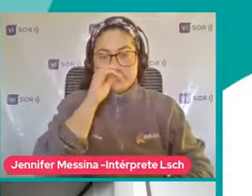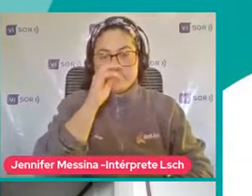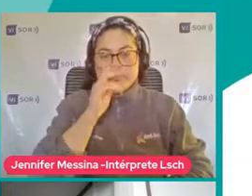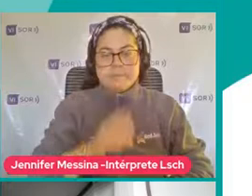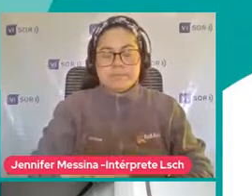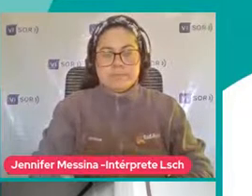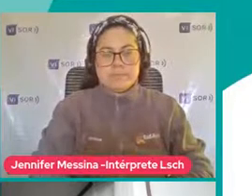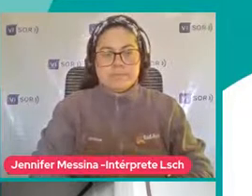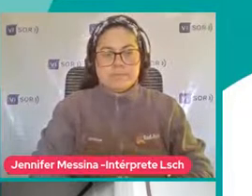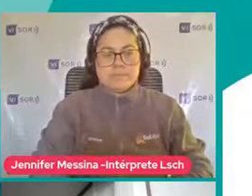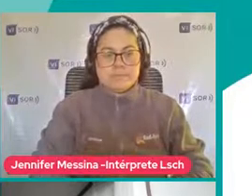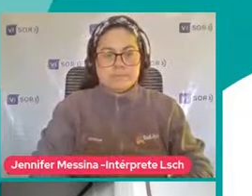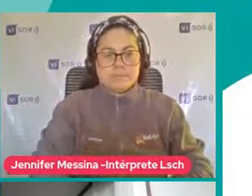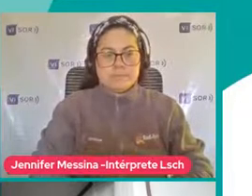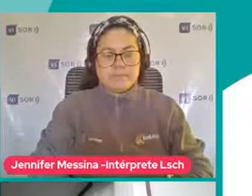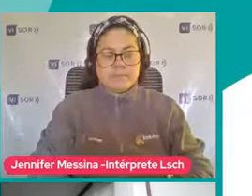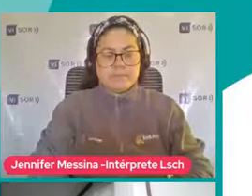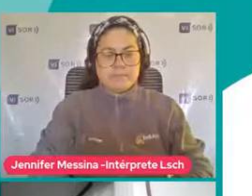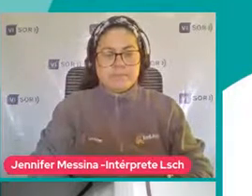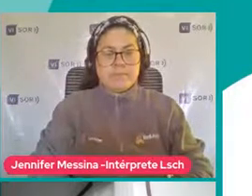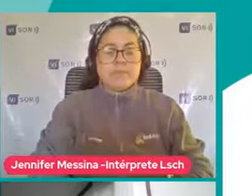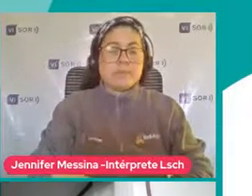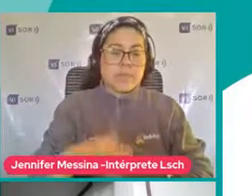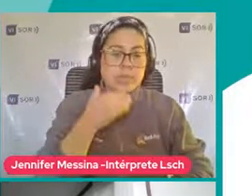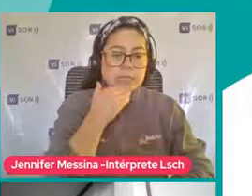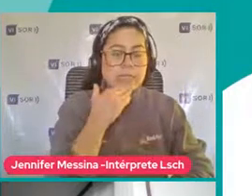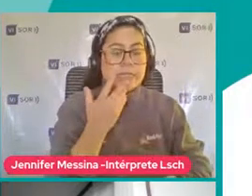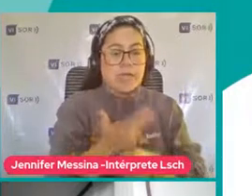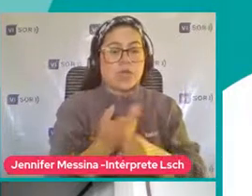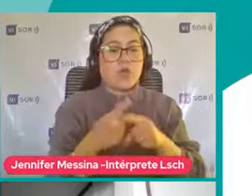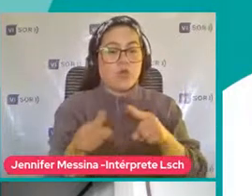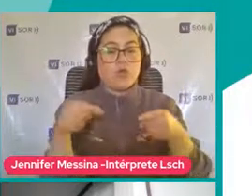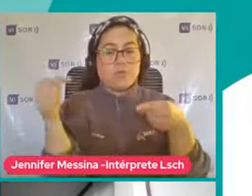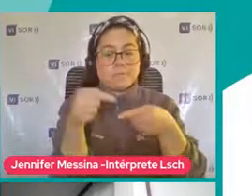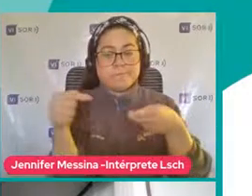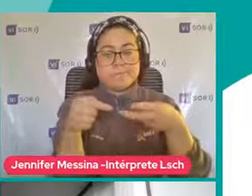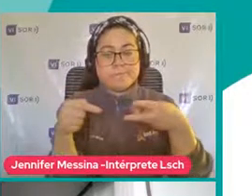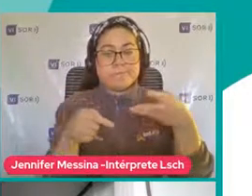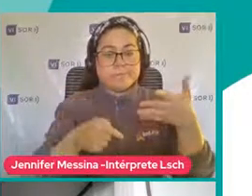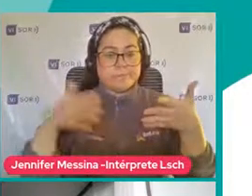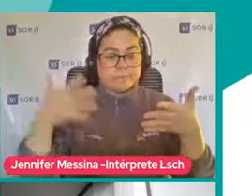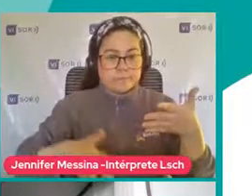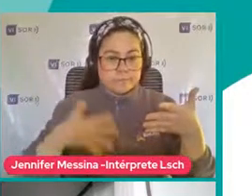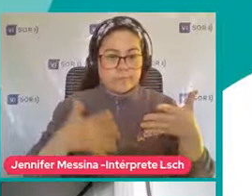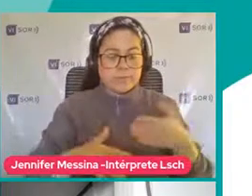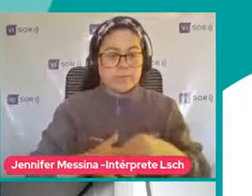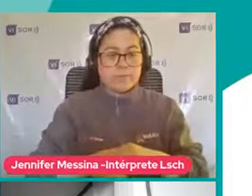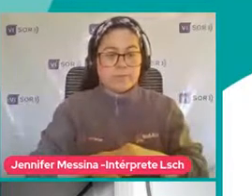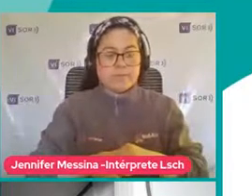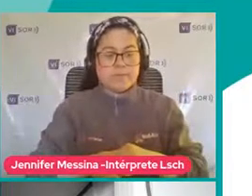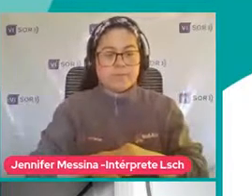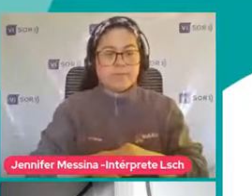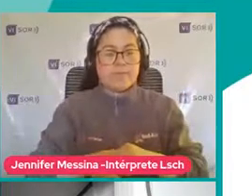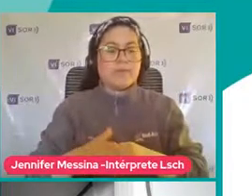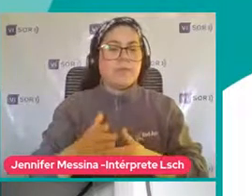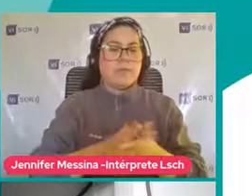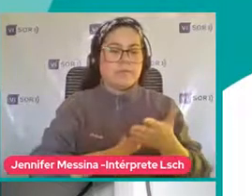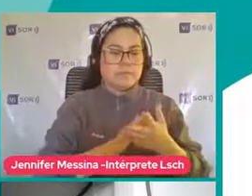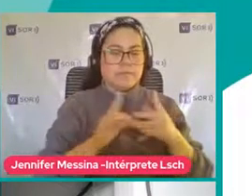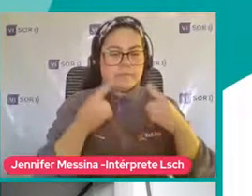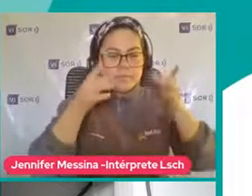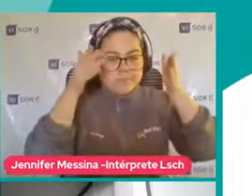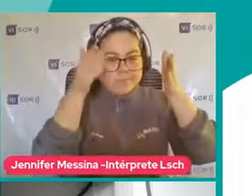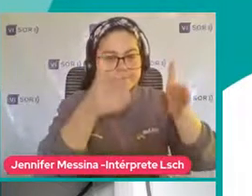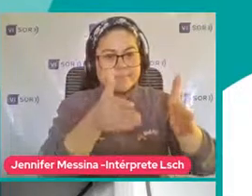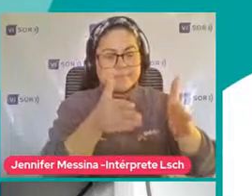Existen también Cierto La dificultad De otros factores Importantes Que tenemos Que tenemos ir considerando Especialmente En los